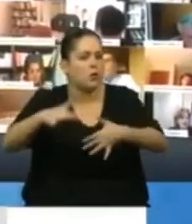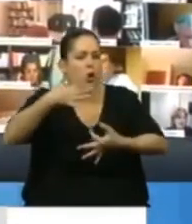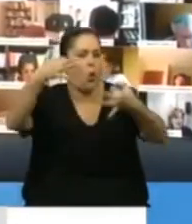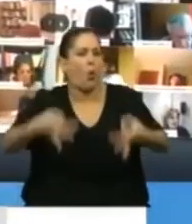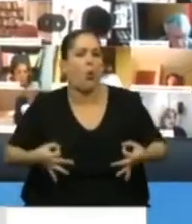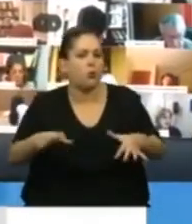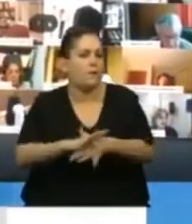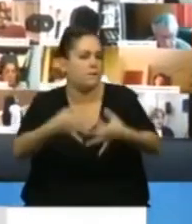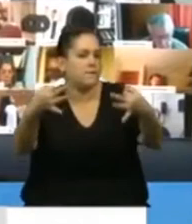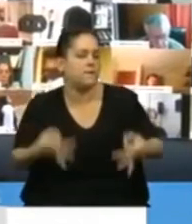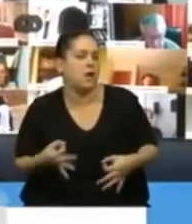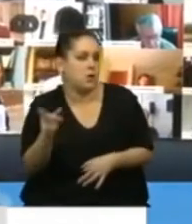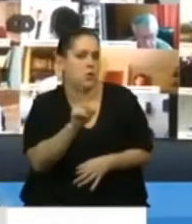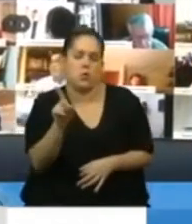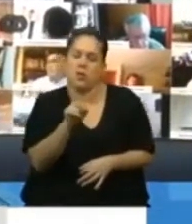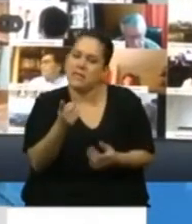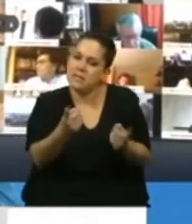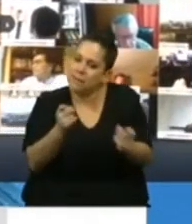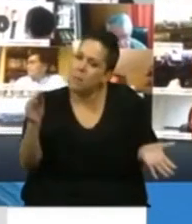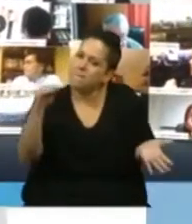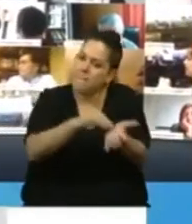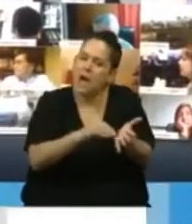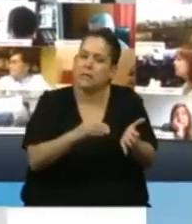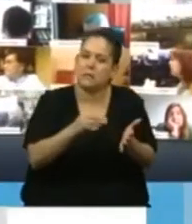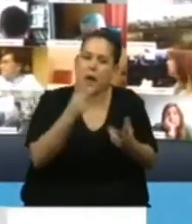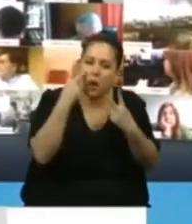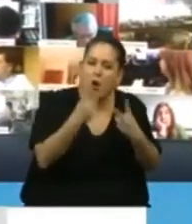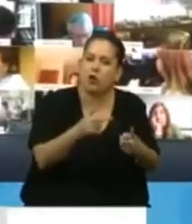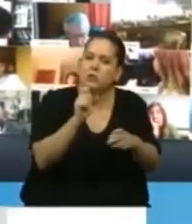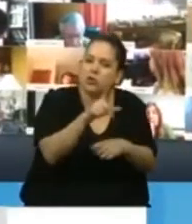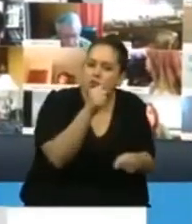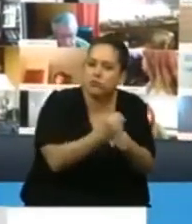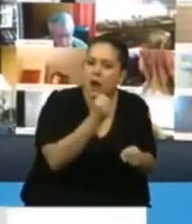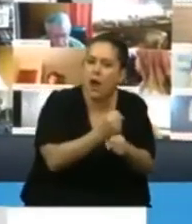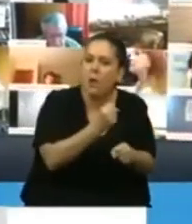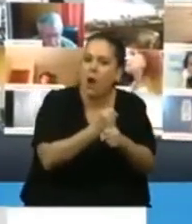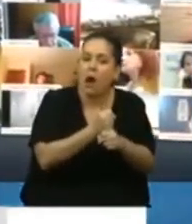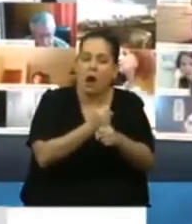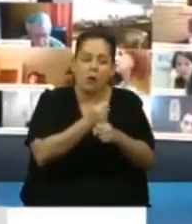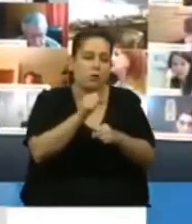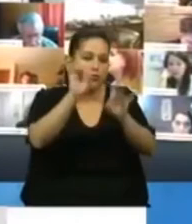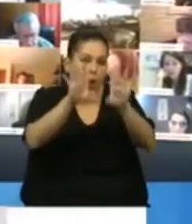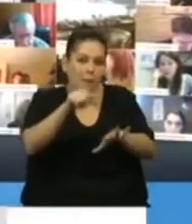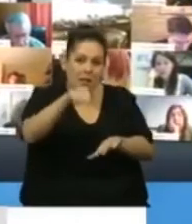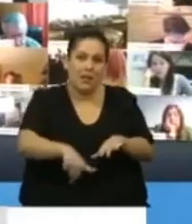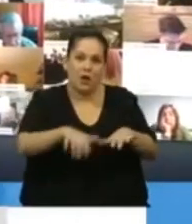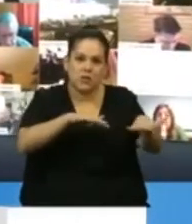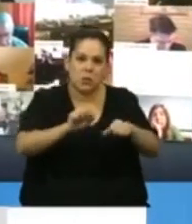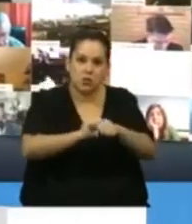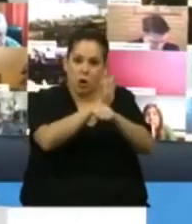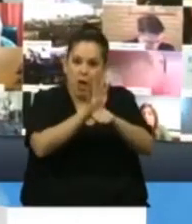trabajadores y necesitamos jerarquizar su trabajo, no solamente en el marco de esta pandemia, sino más aún,